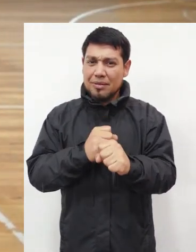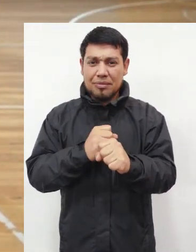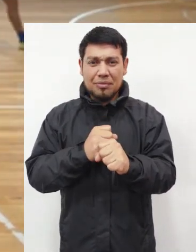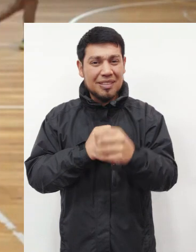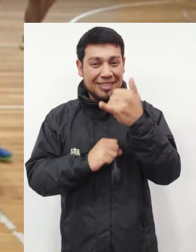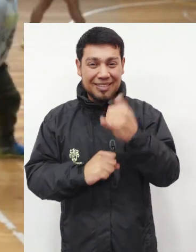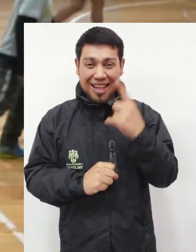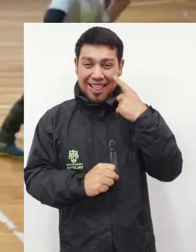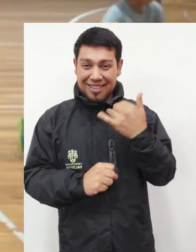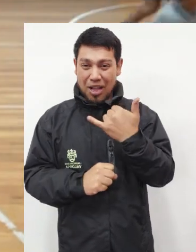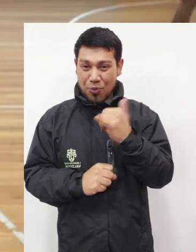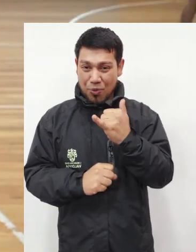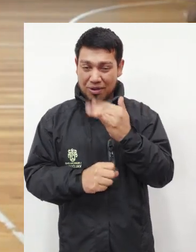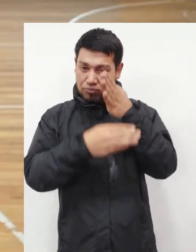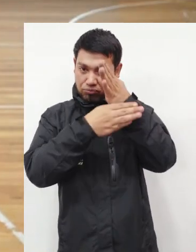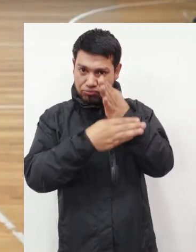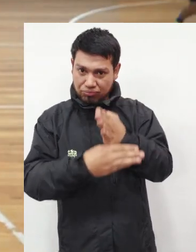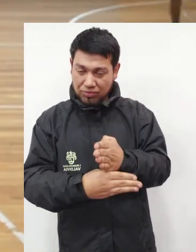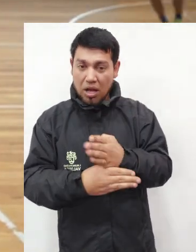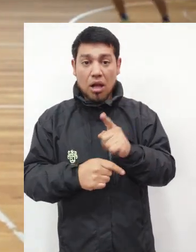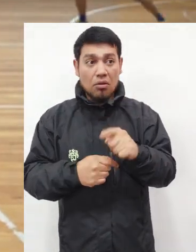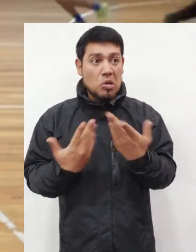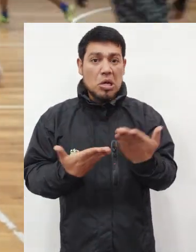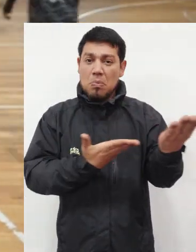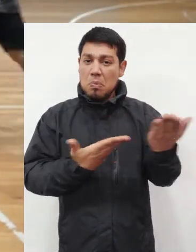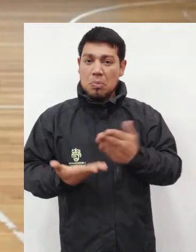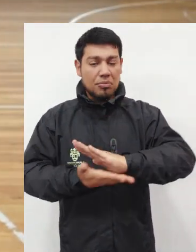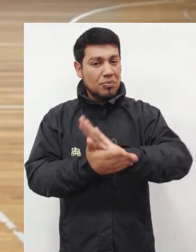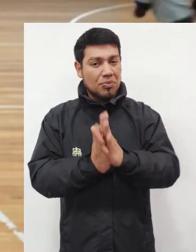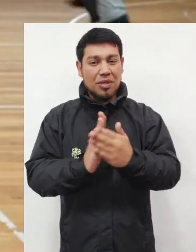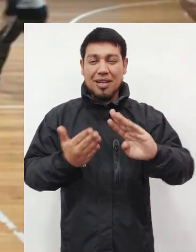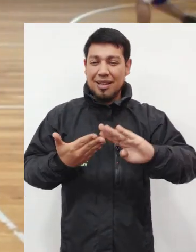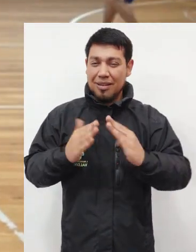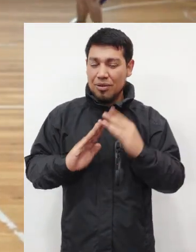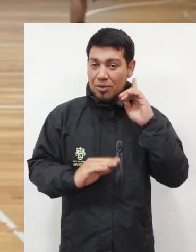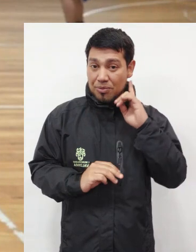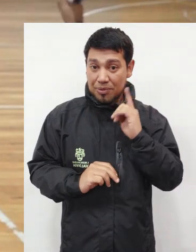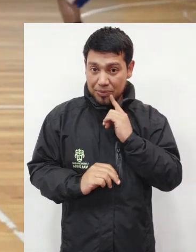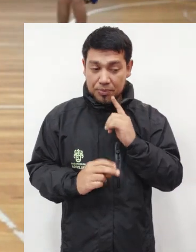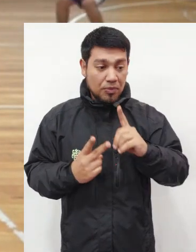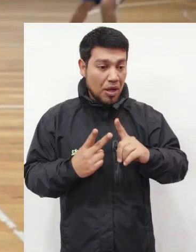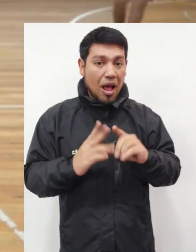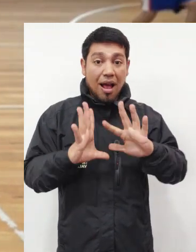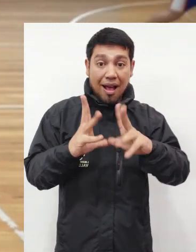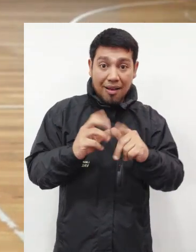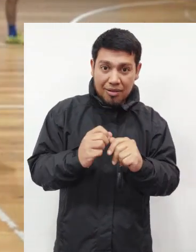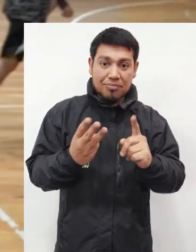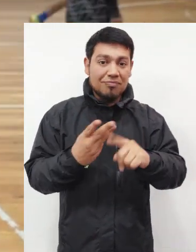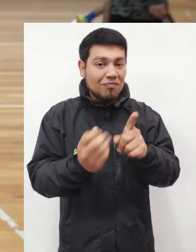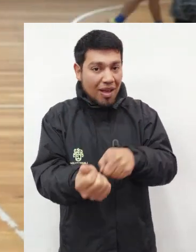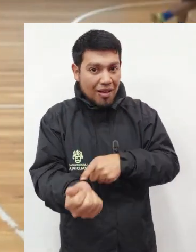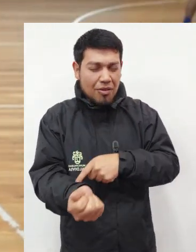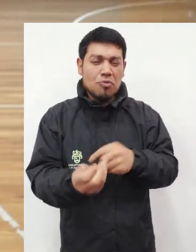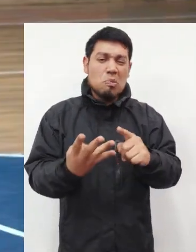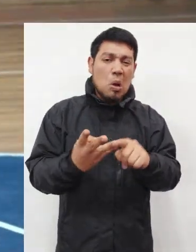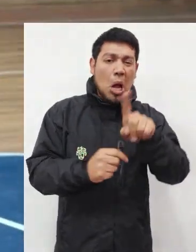7 a 21 de la noche, en donde participa toda la comunidad, también vienen con su familia,